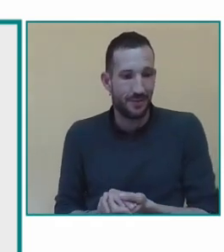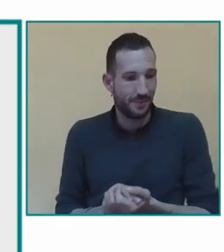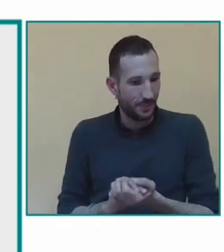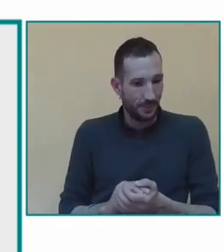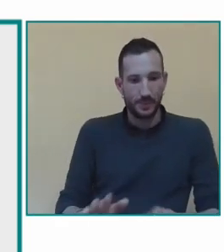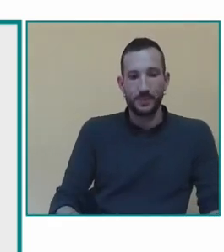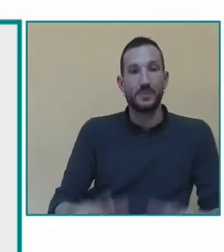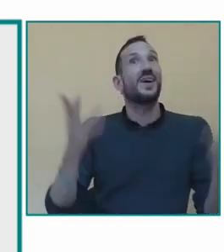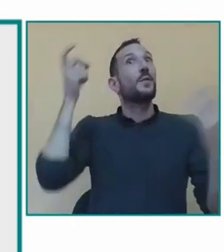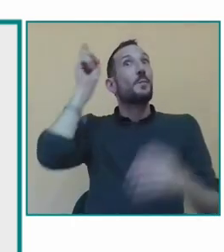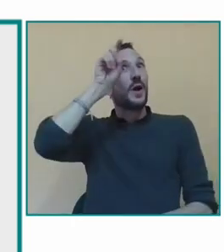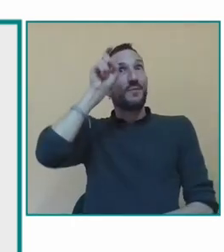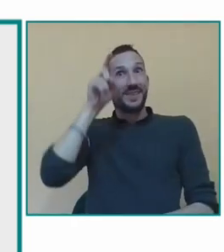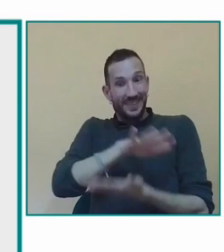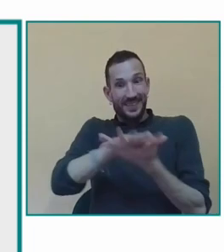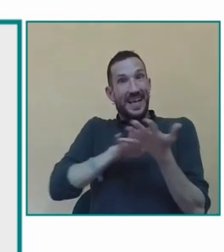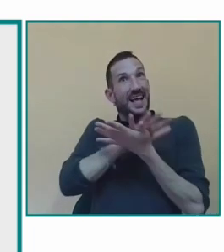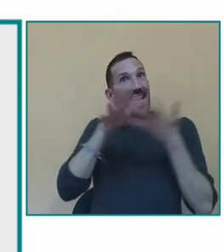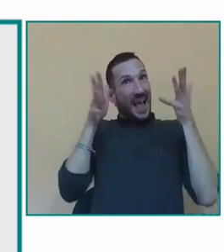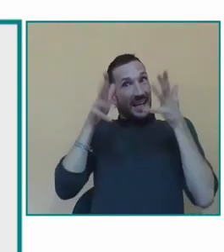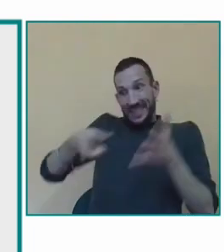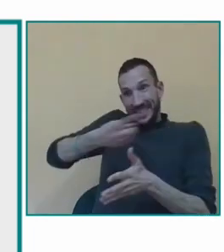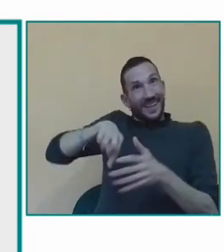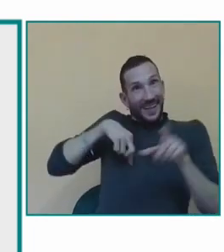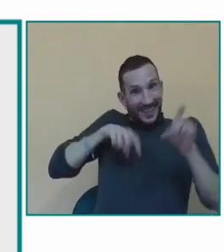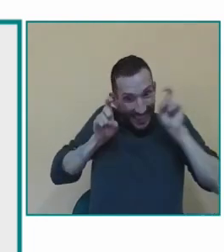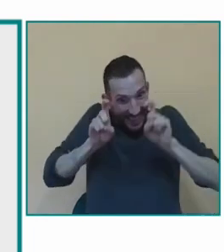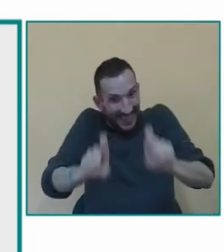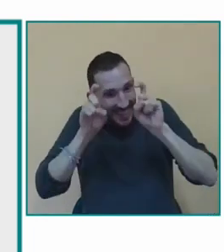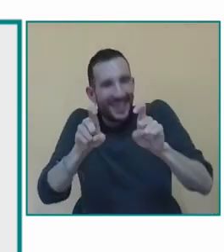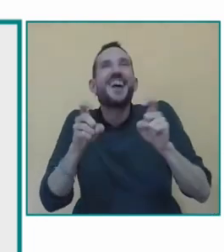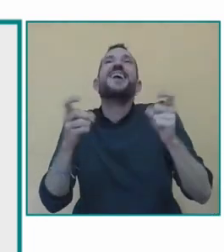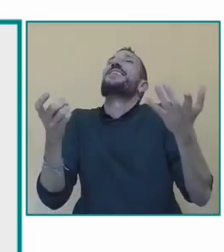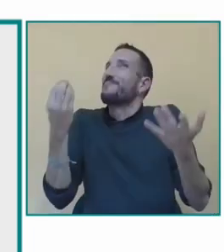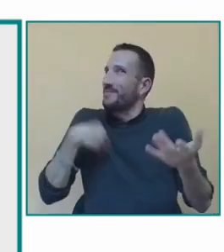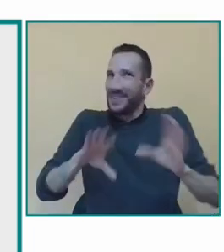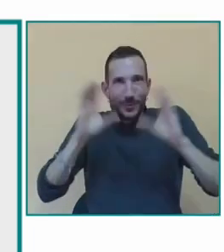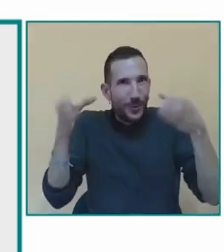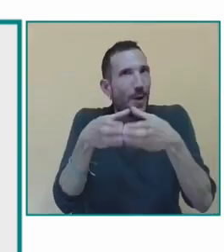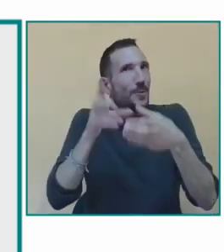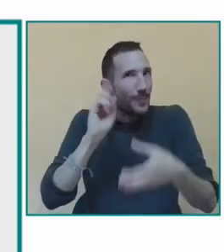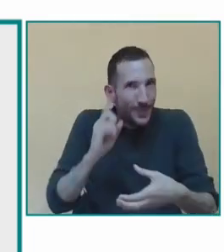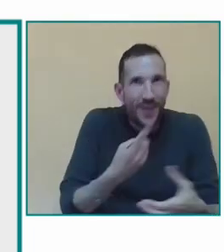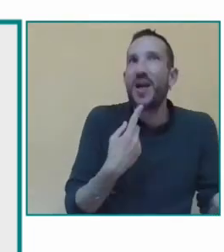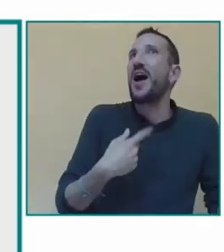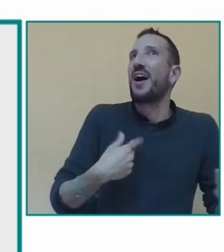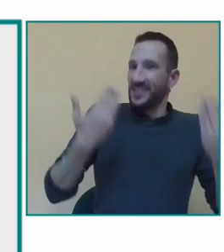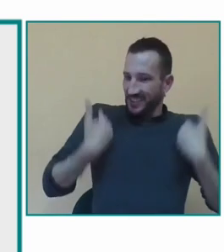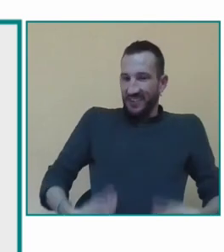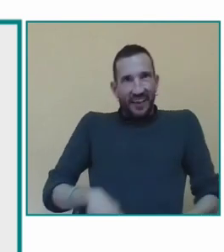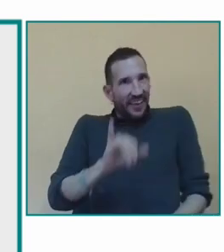entonces es importante trabajar estos aspectos pues como las normas y en eso el especialista en lengua de signos también